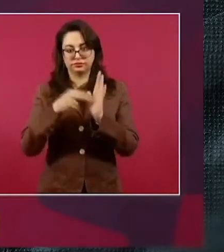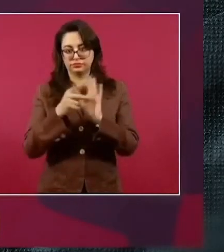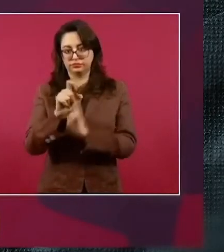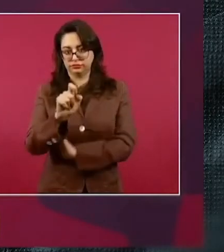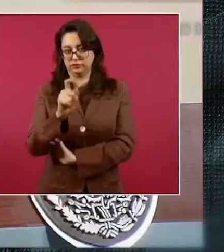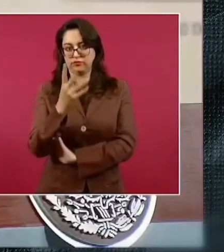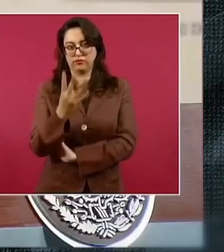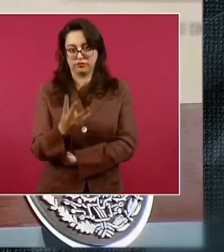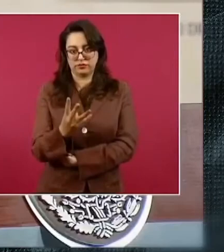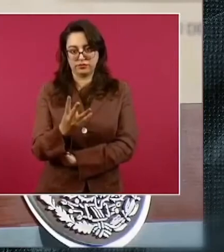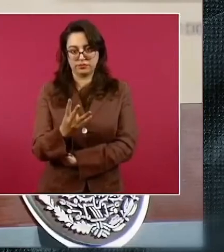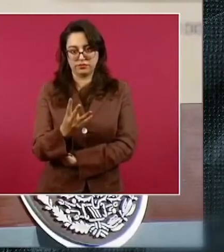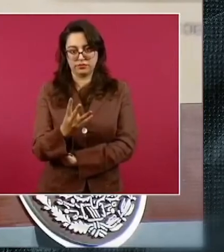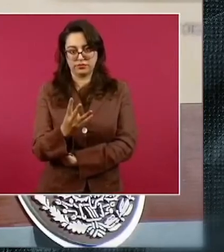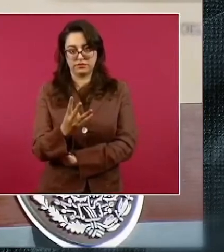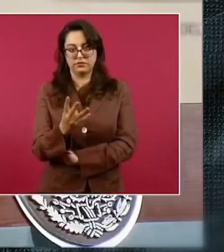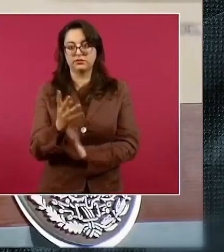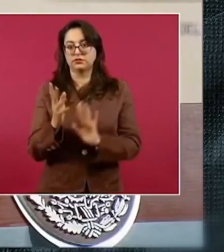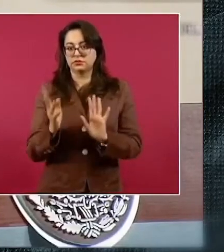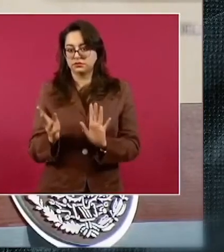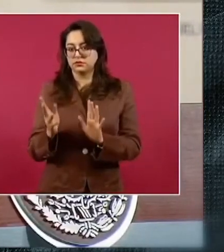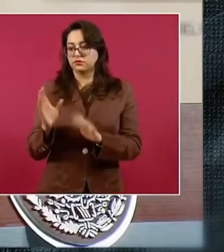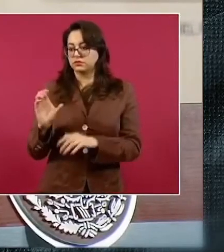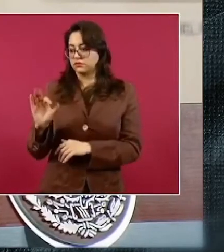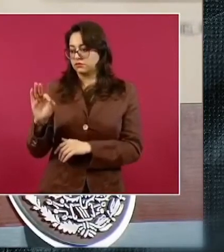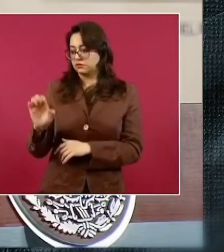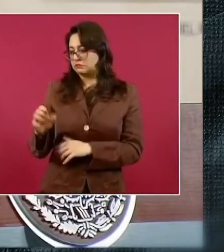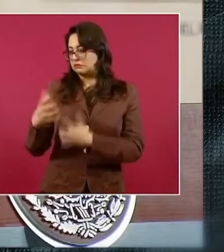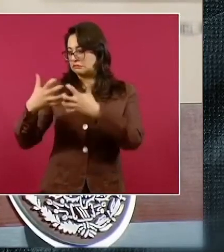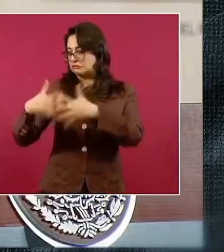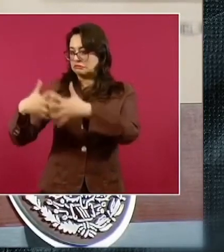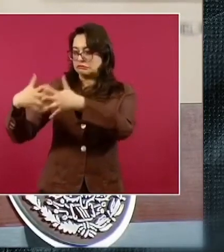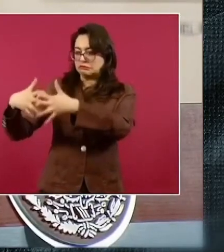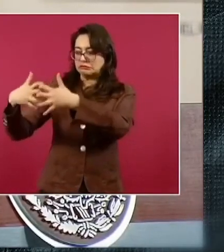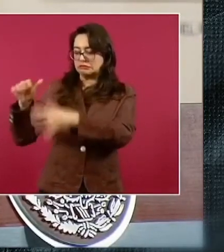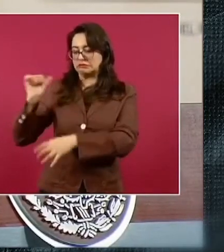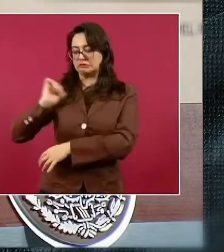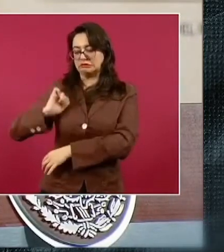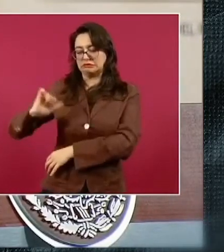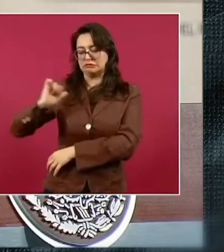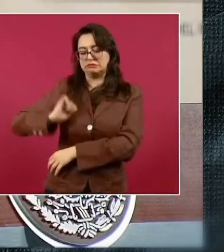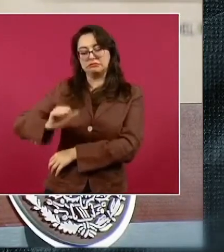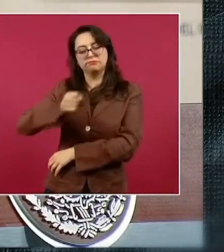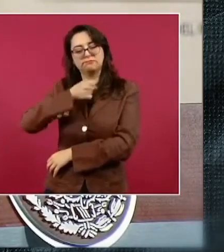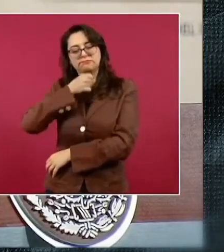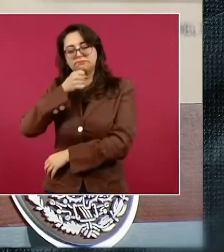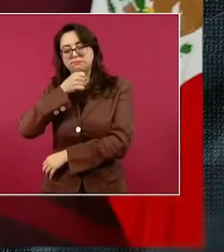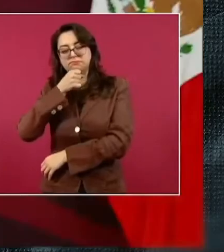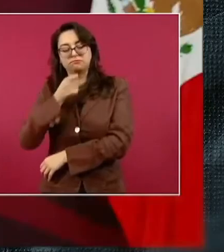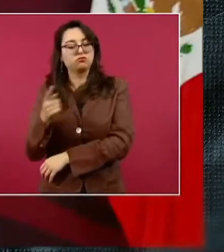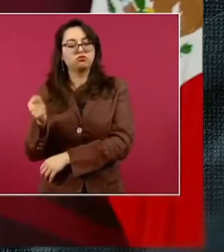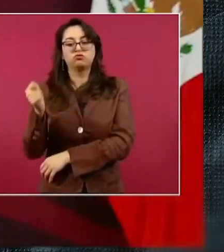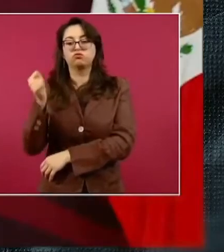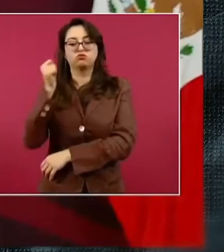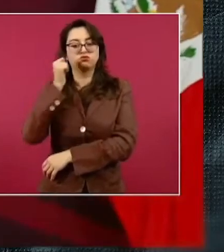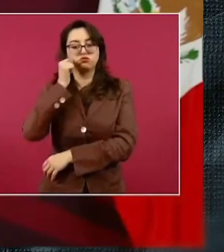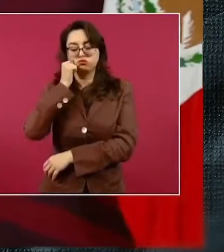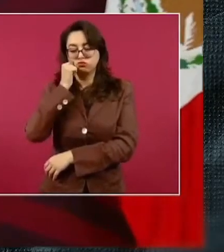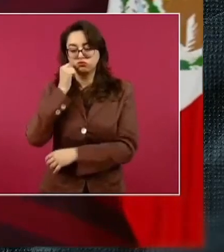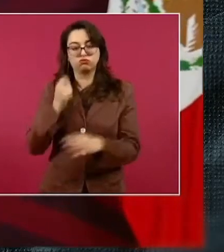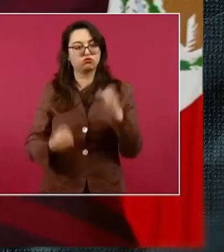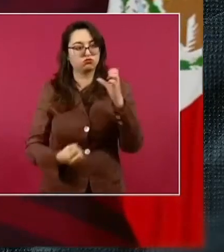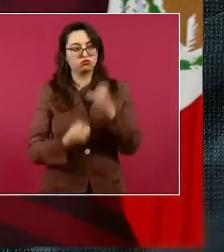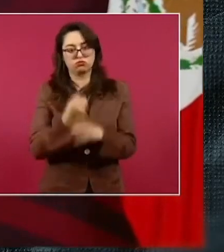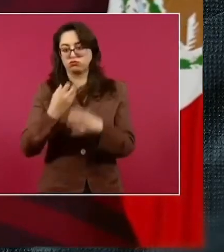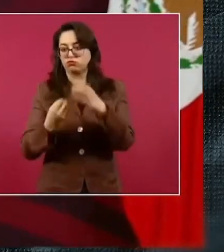aún con la antigüedad de algunas plantas de la Comisión Federal, vamos a llegar al 65 por